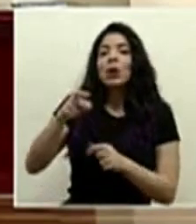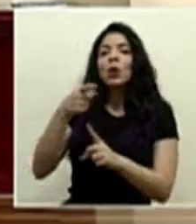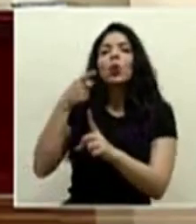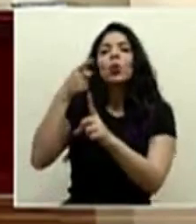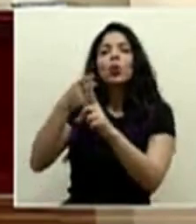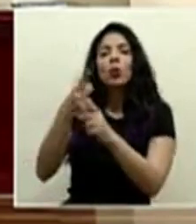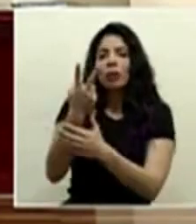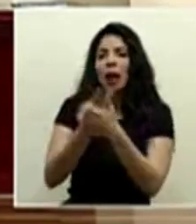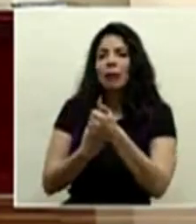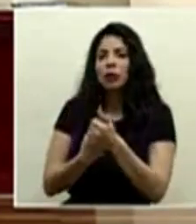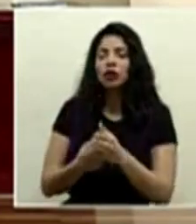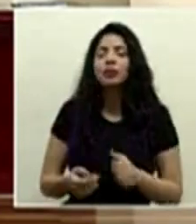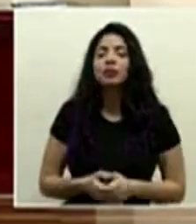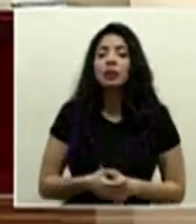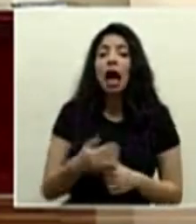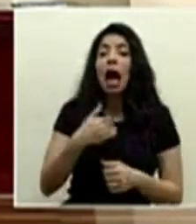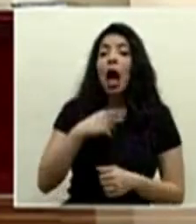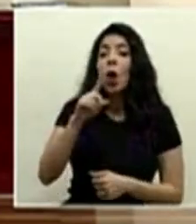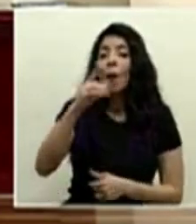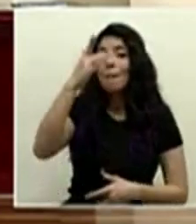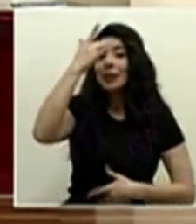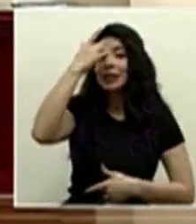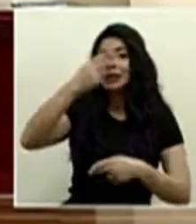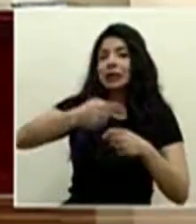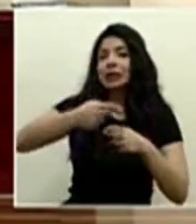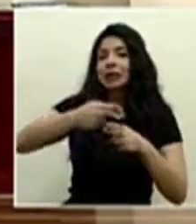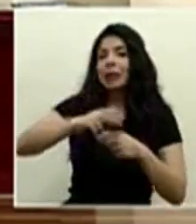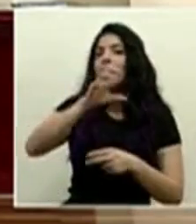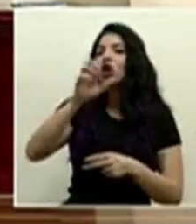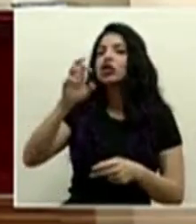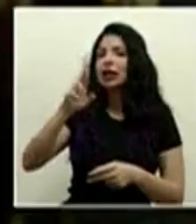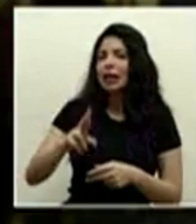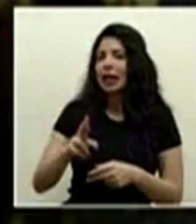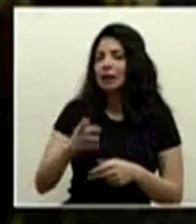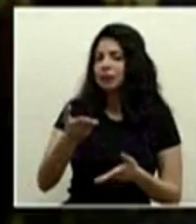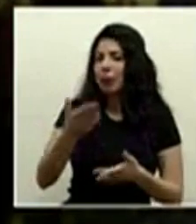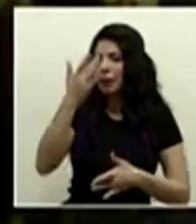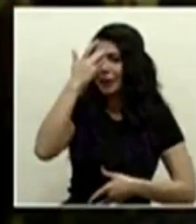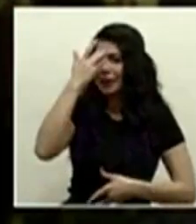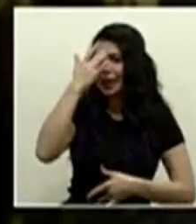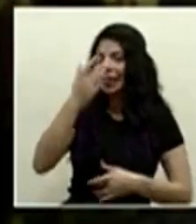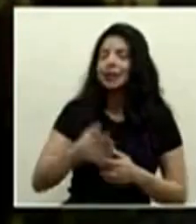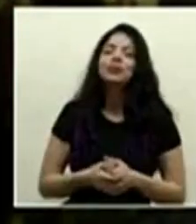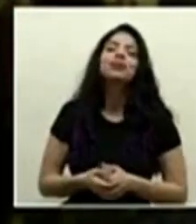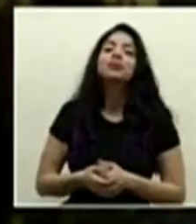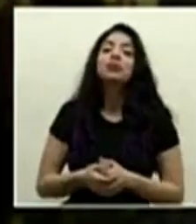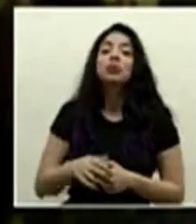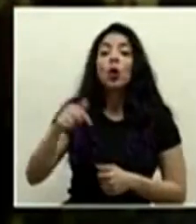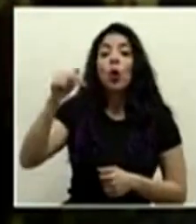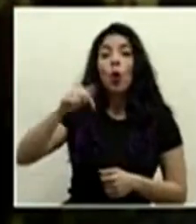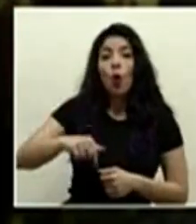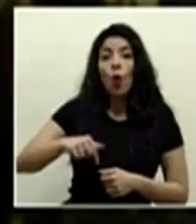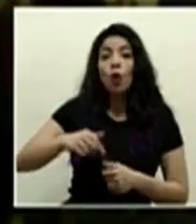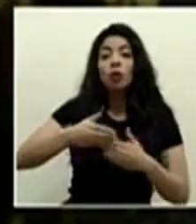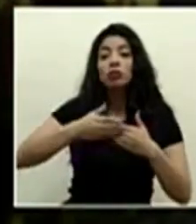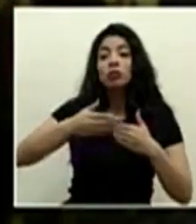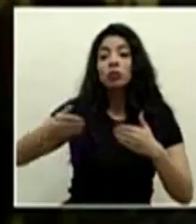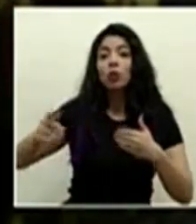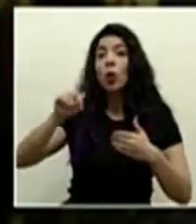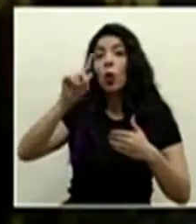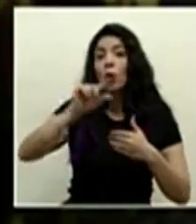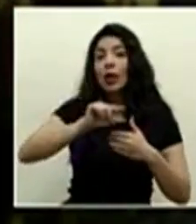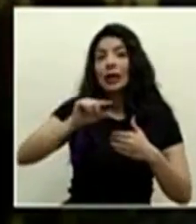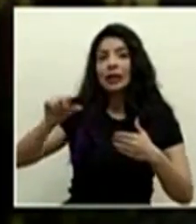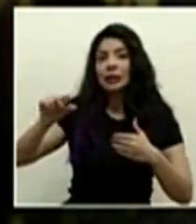va para ambos tenemos un paciente que se llama Costa Rica y que a partir de hoy y durante una semana